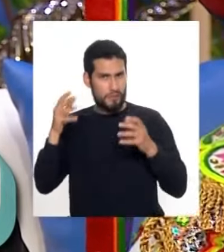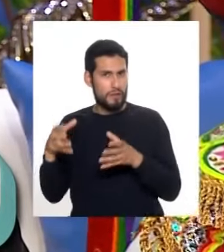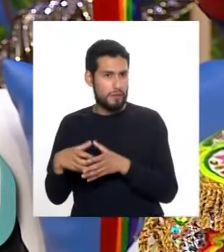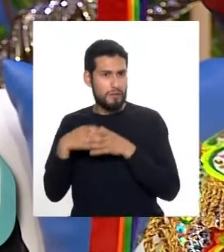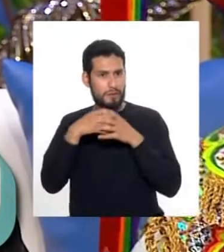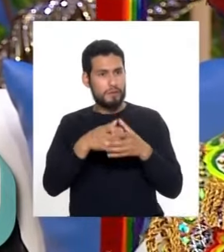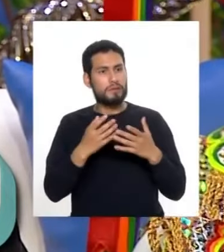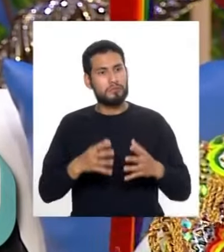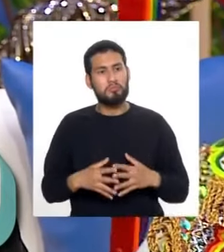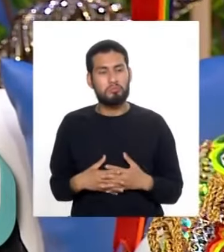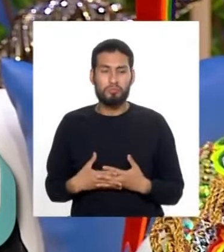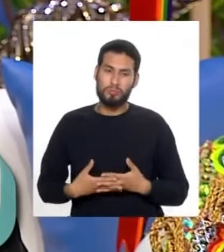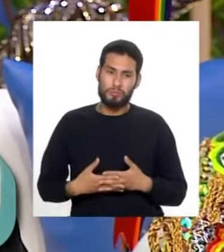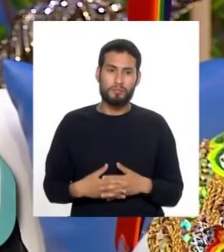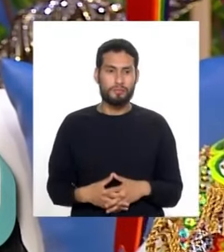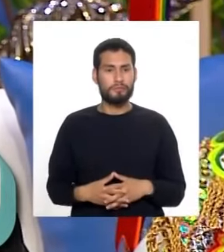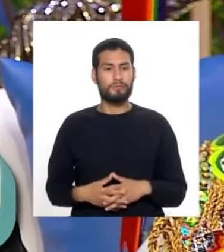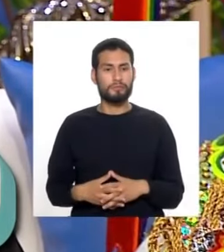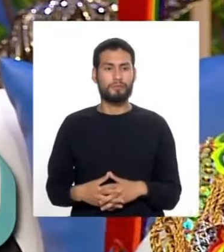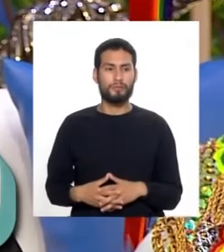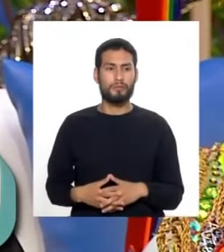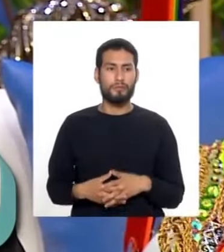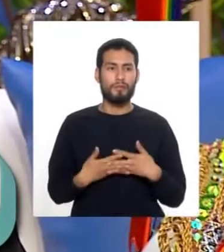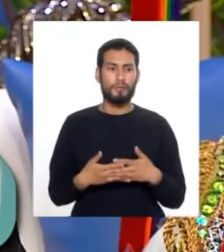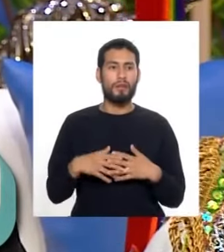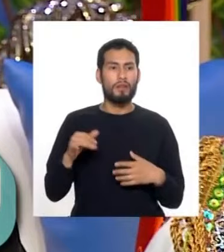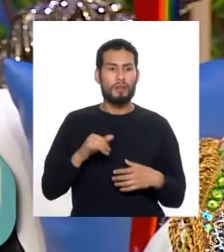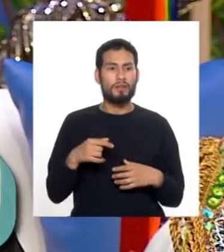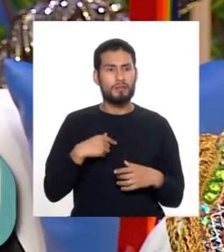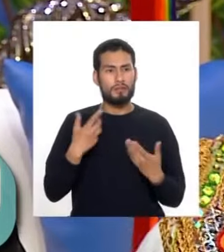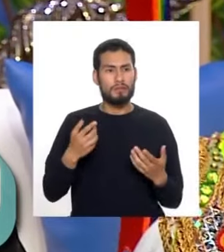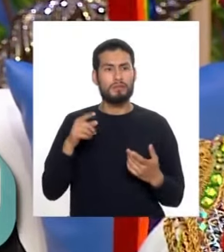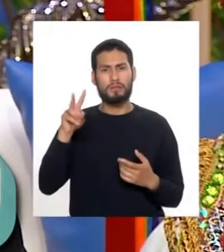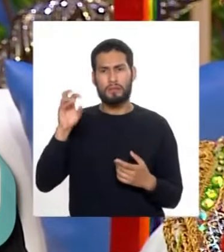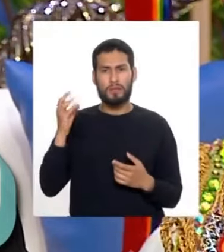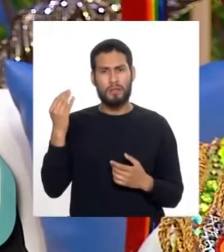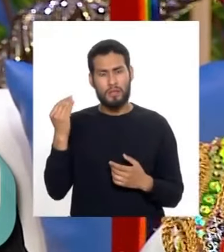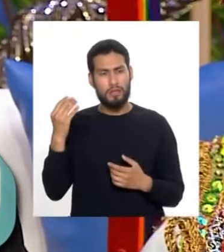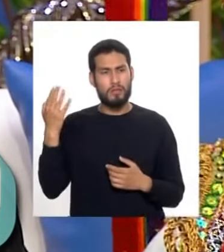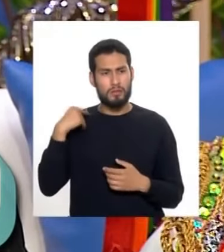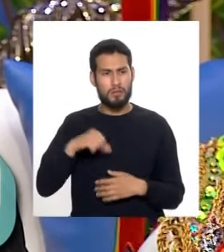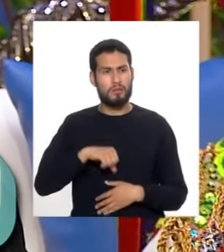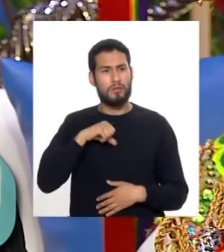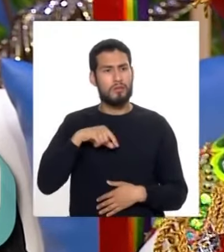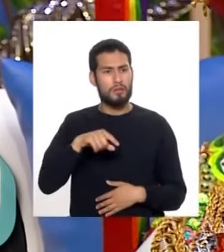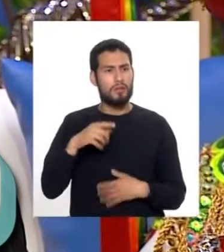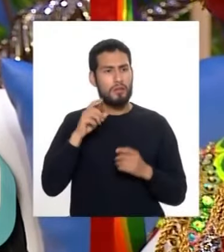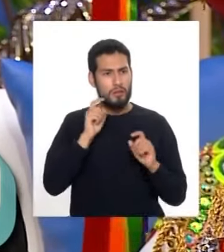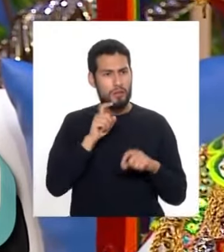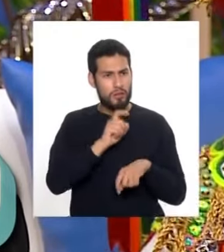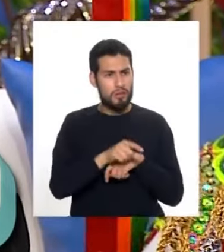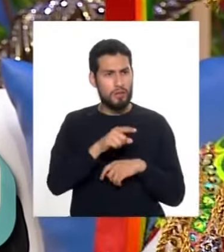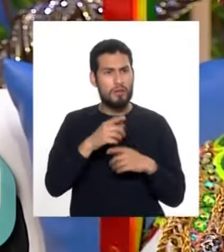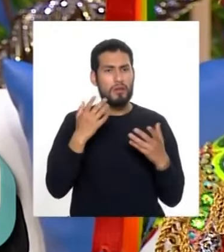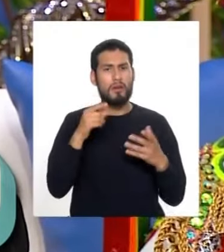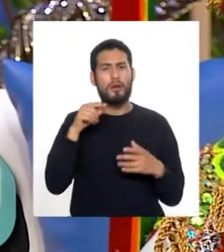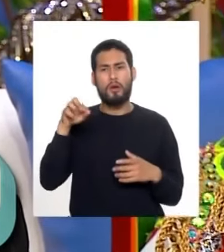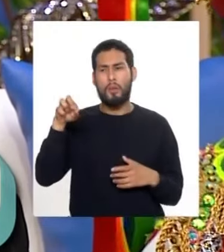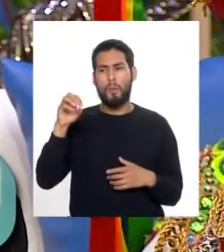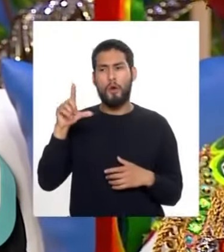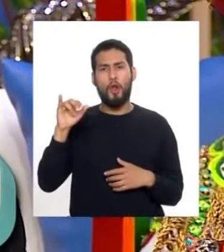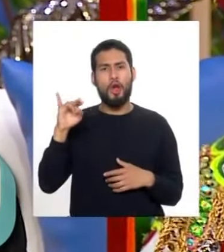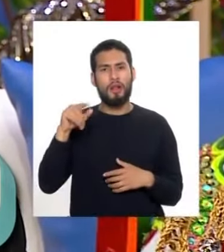Y bueno, pues no... Te digo, Fátima, que cuando fuimos en el 2014, tuve el orgullo de haber obtenido el primer puesto en el Festival de Polonia,